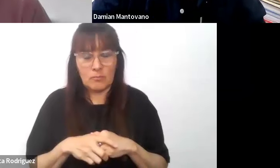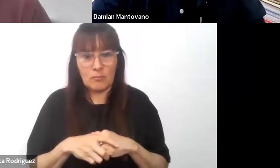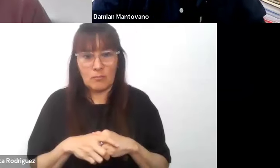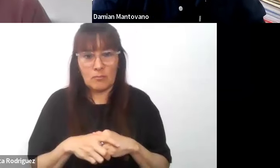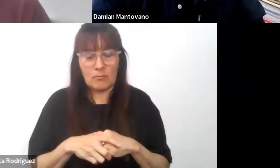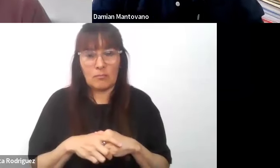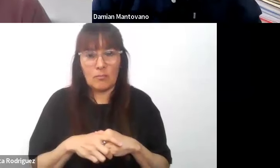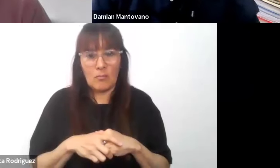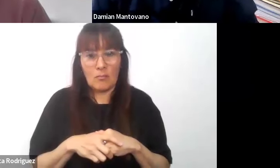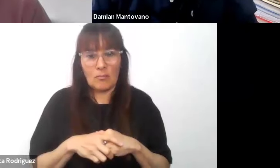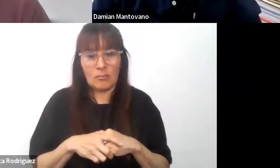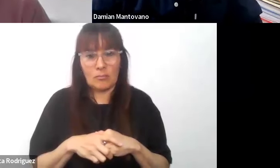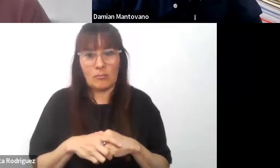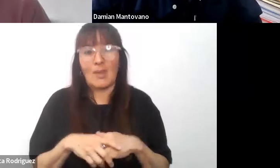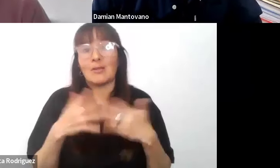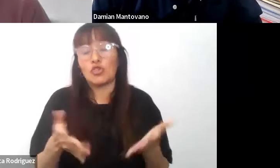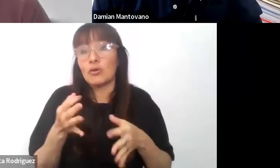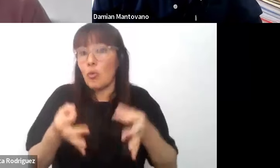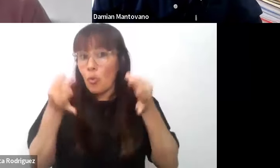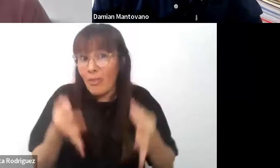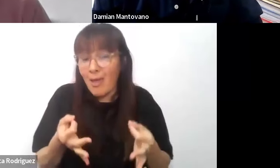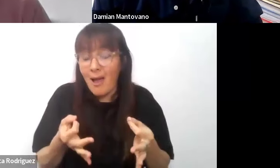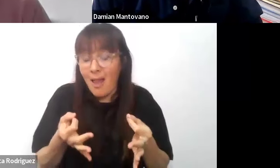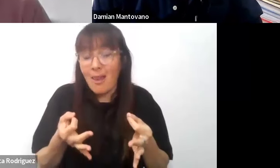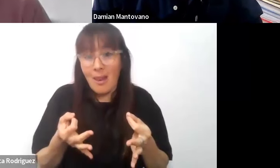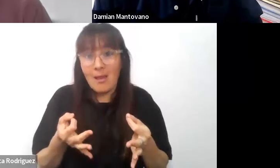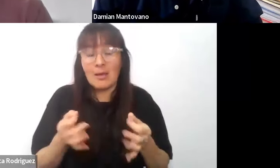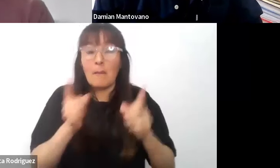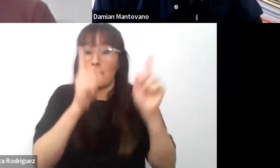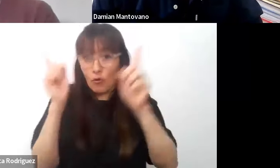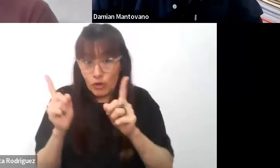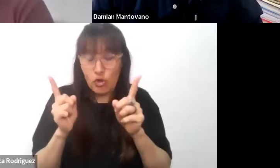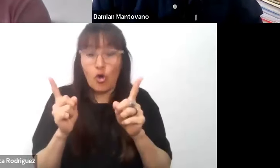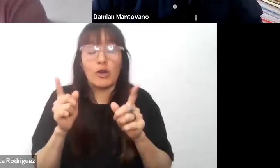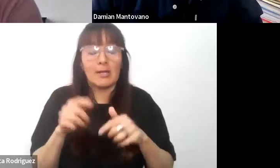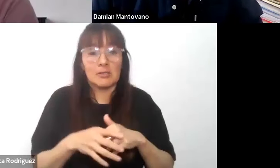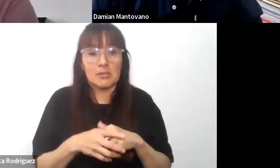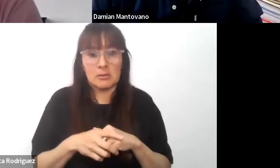entonces la idea es que los profesores en esta